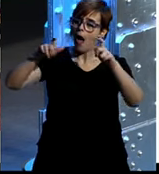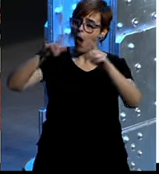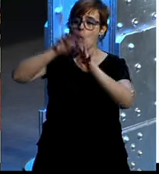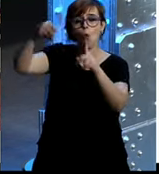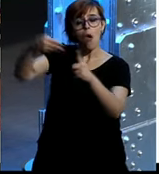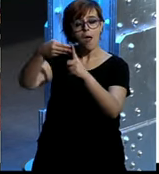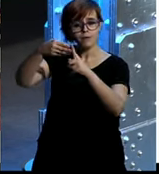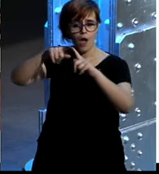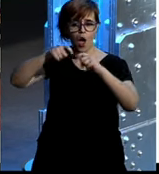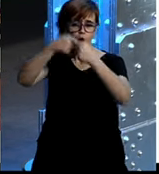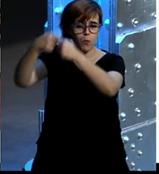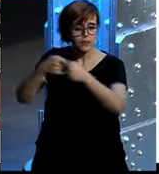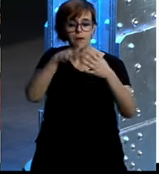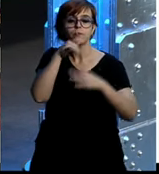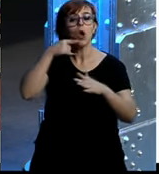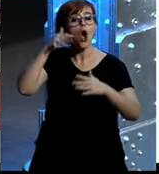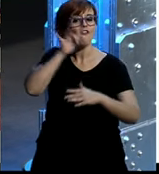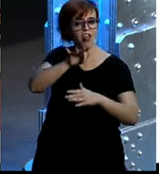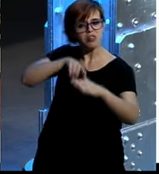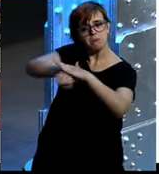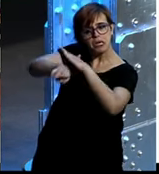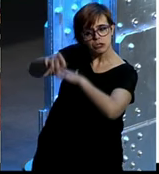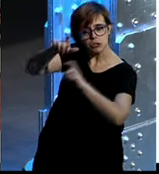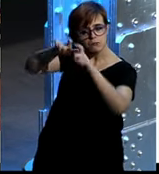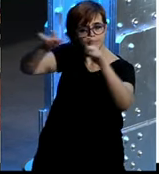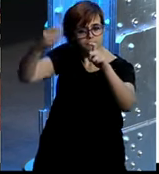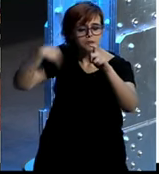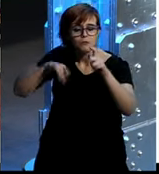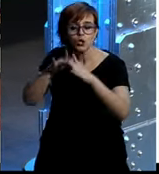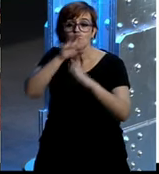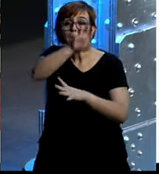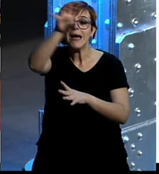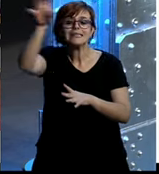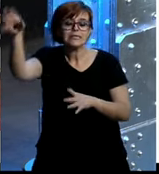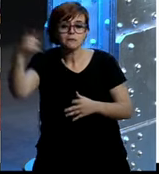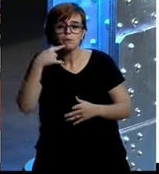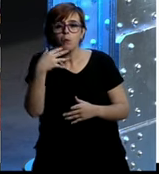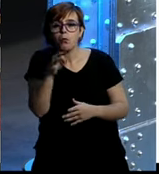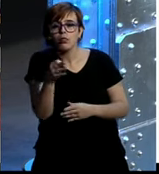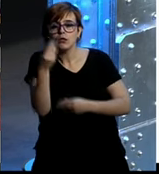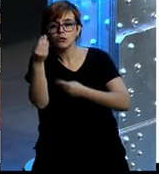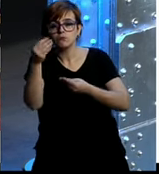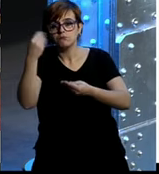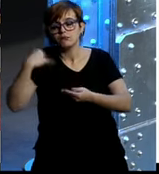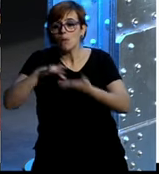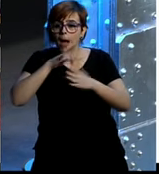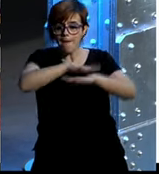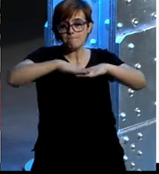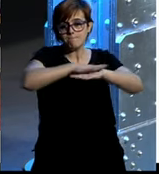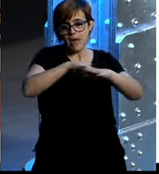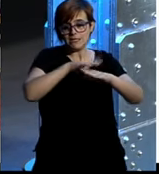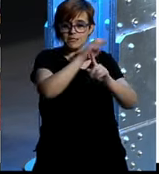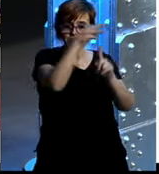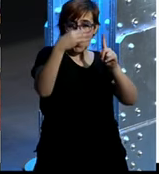gestiona desde Francia y los países lo que podemos hacer es sobre una base técnica o